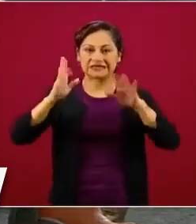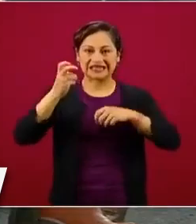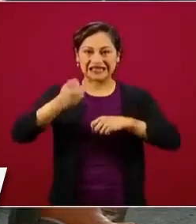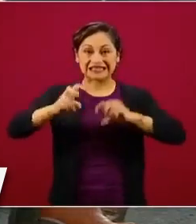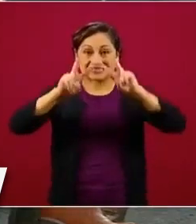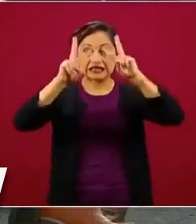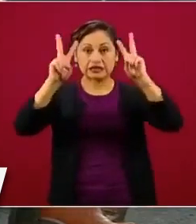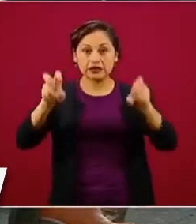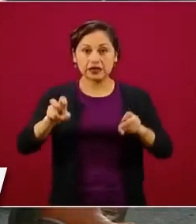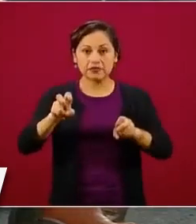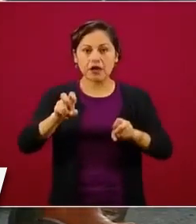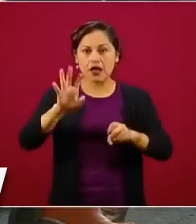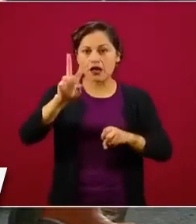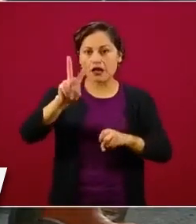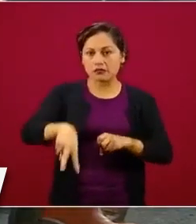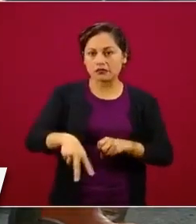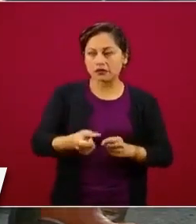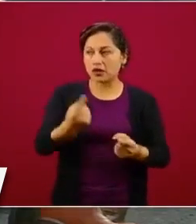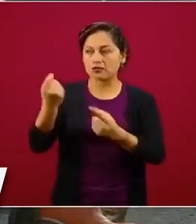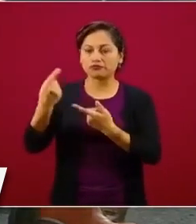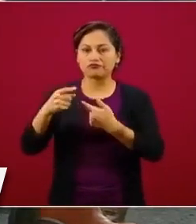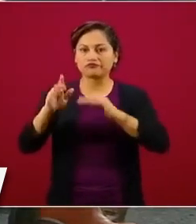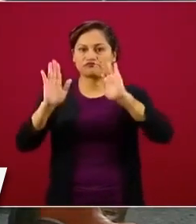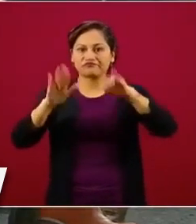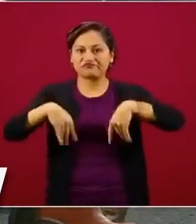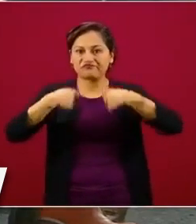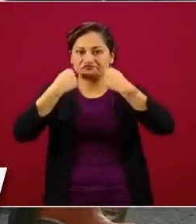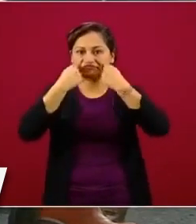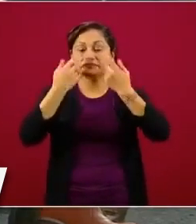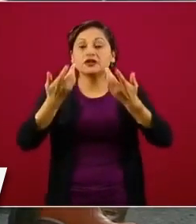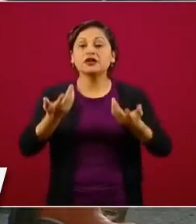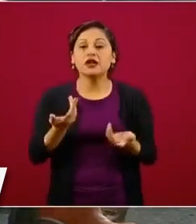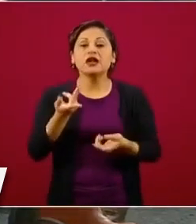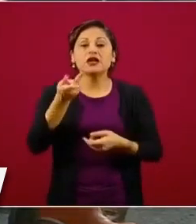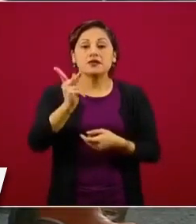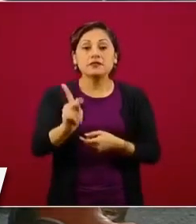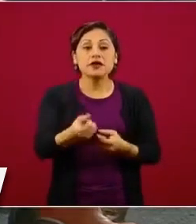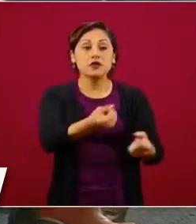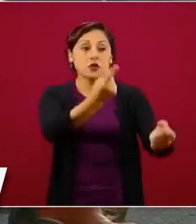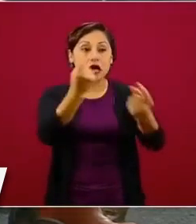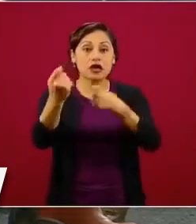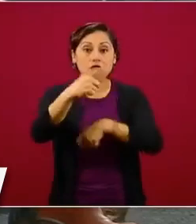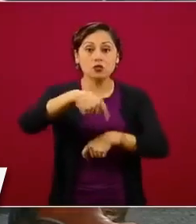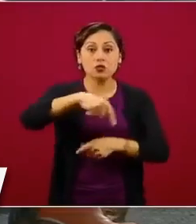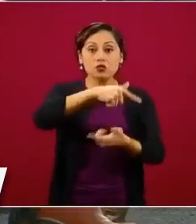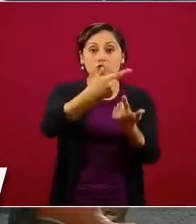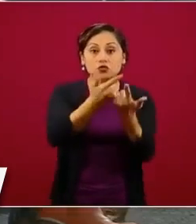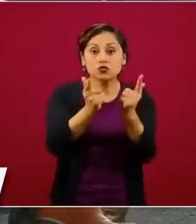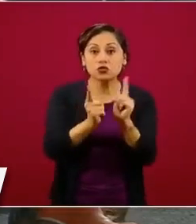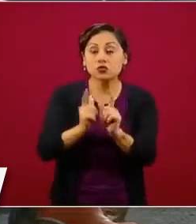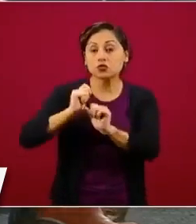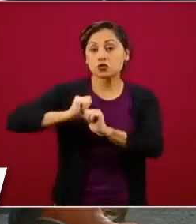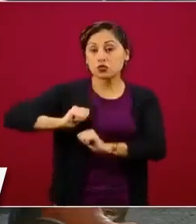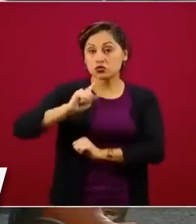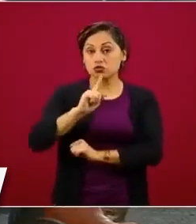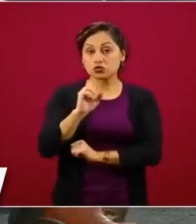este lugar. Están pidiendo también apoyo a organizaciones que se dedican a